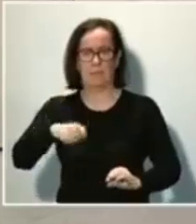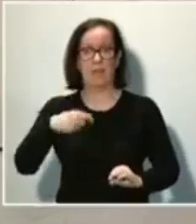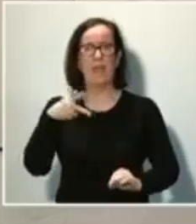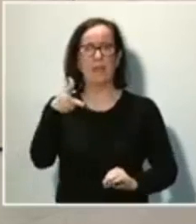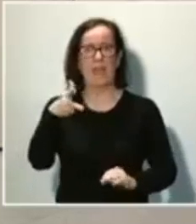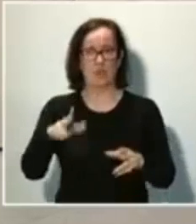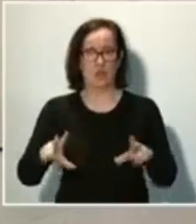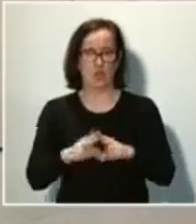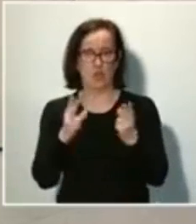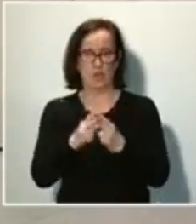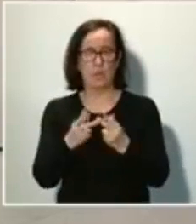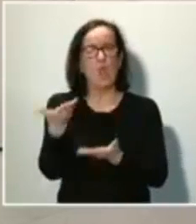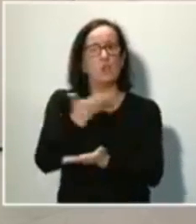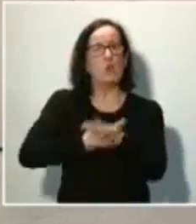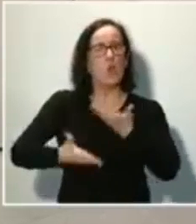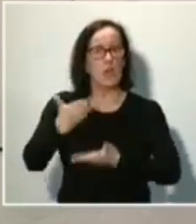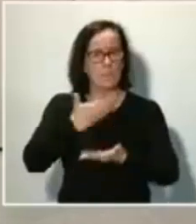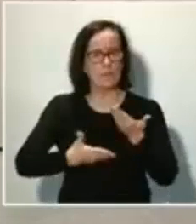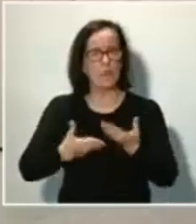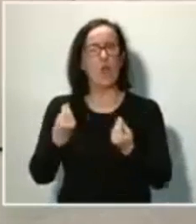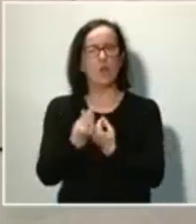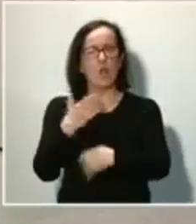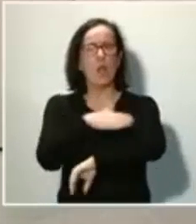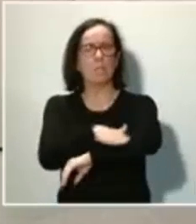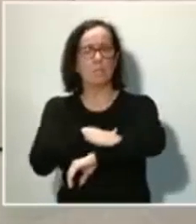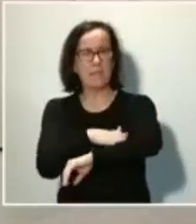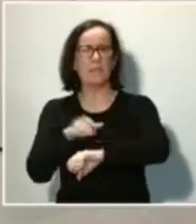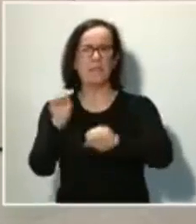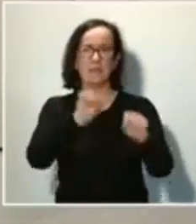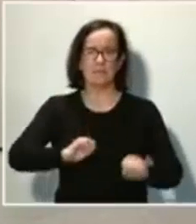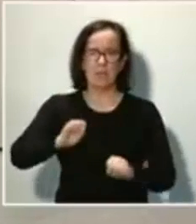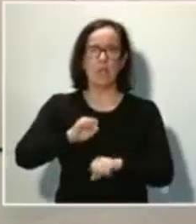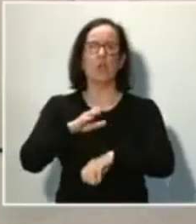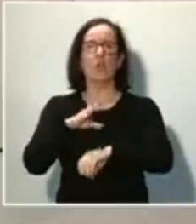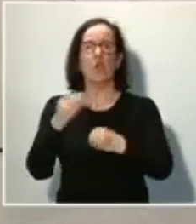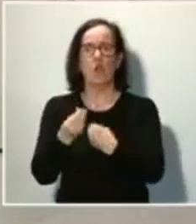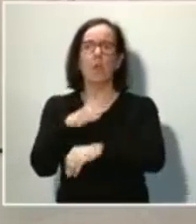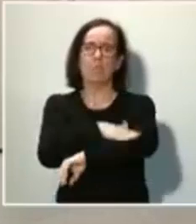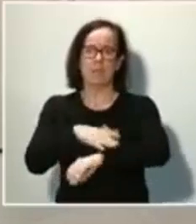en colaboración con el ministerio de defensa y con el ministerio de sanidad.